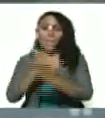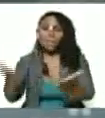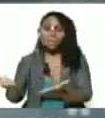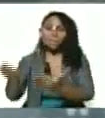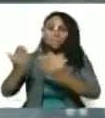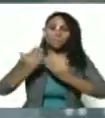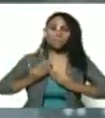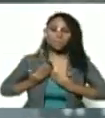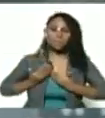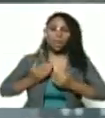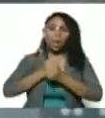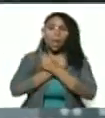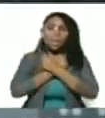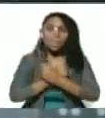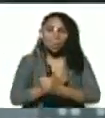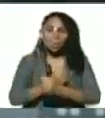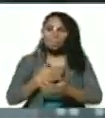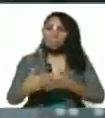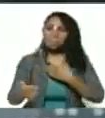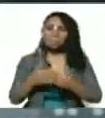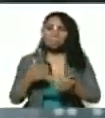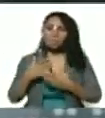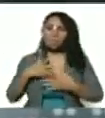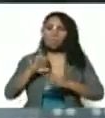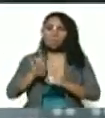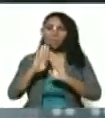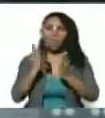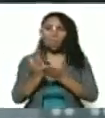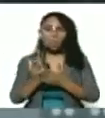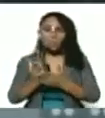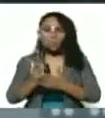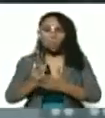amorosa y desinteresada del mundo entero.